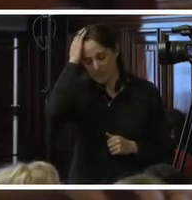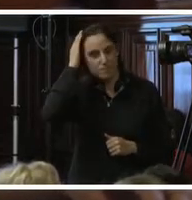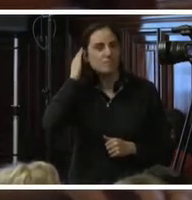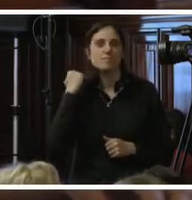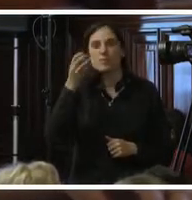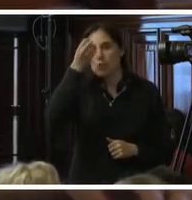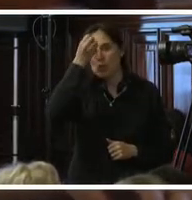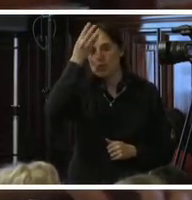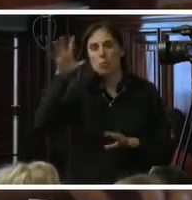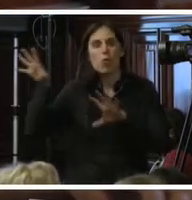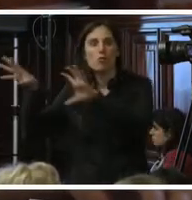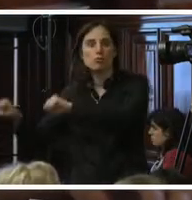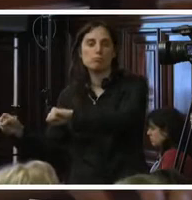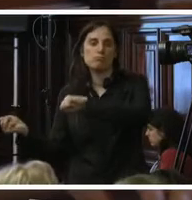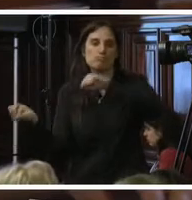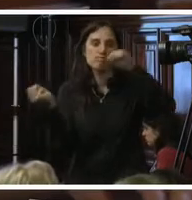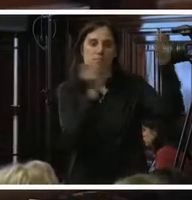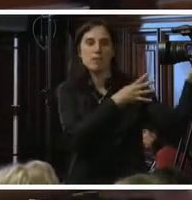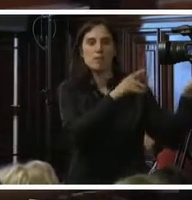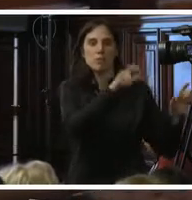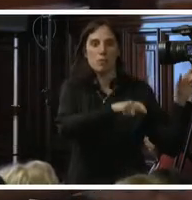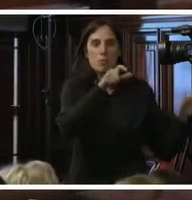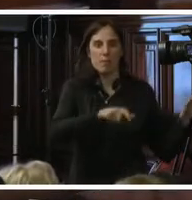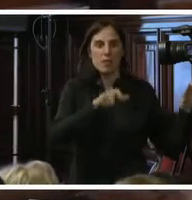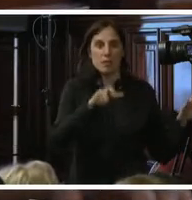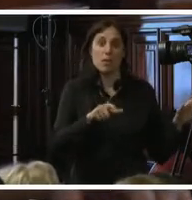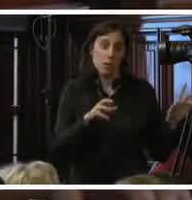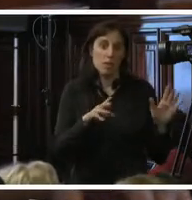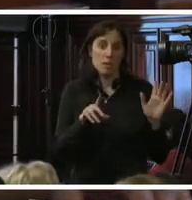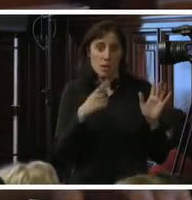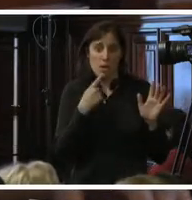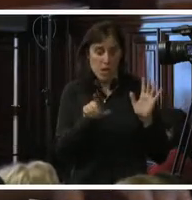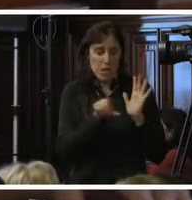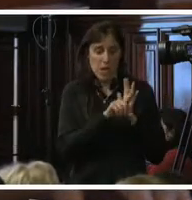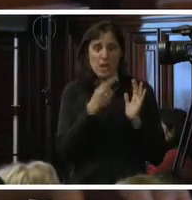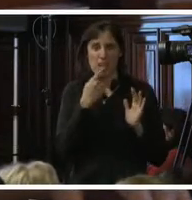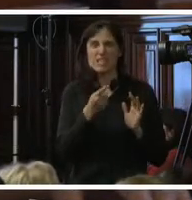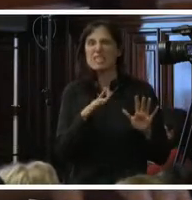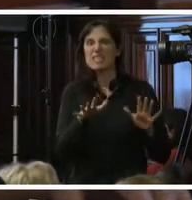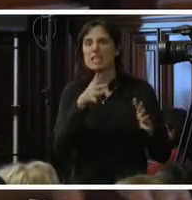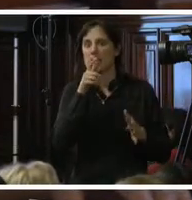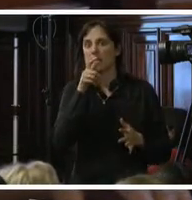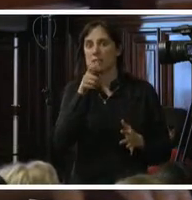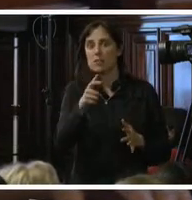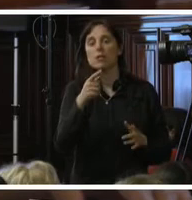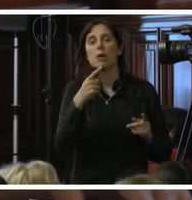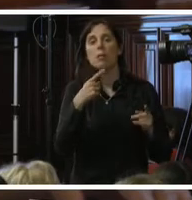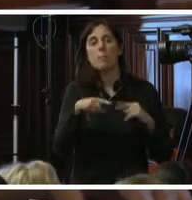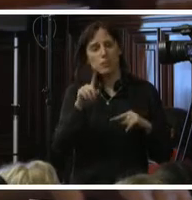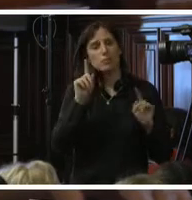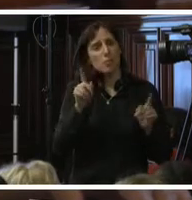tiene de la trata y el tráfico de personas, que tiene que ver con una postura legal, pero que también tiene que ver con una postura cultural.